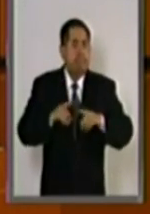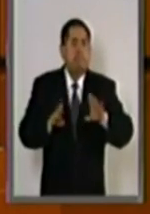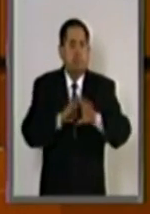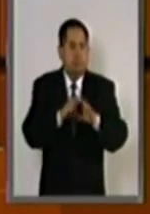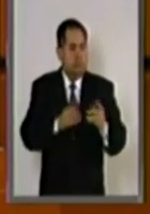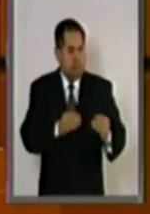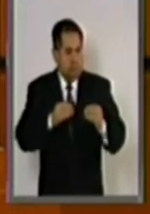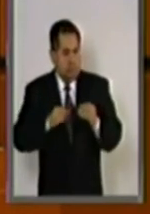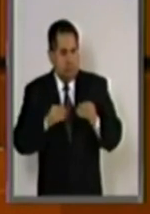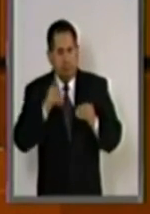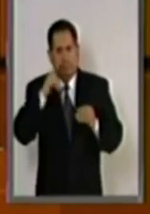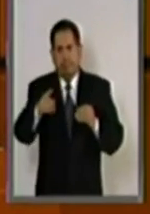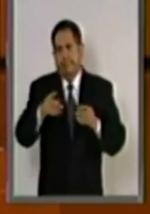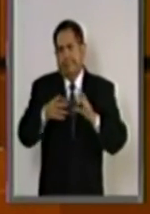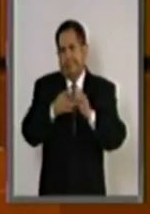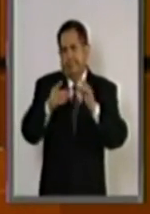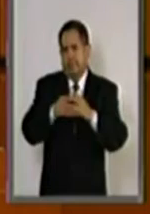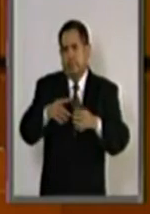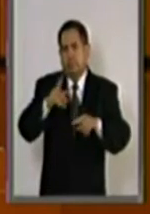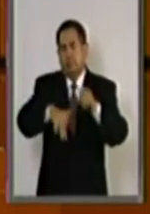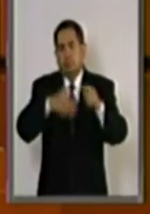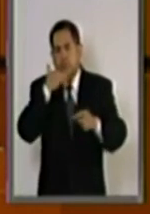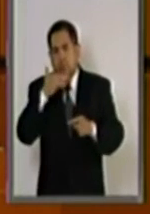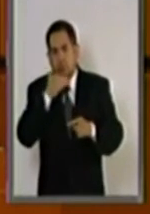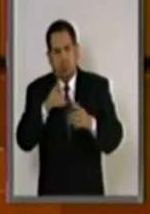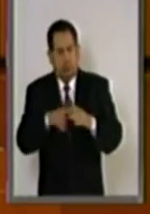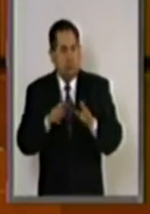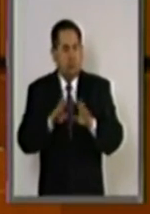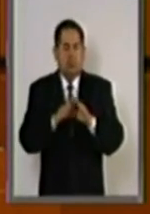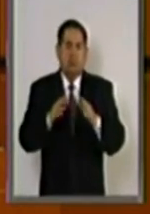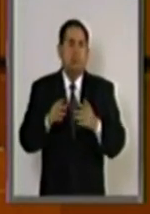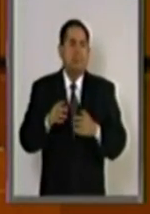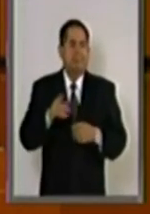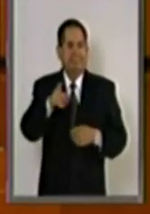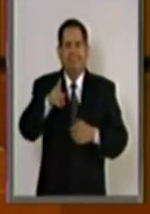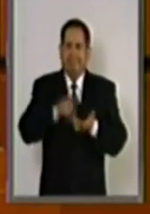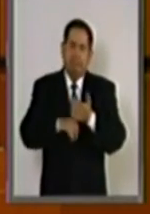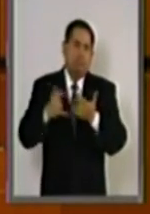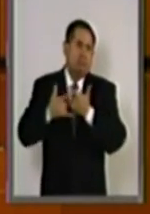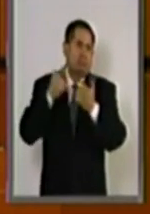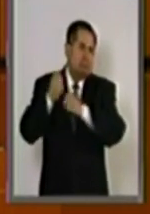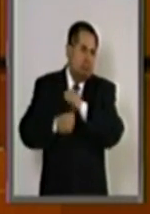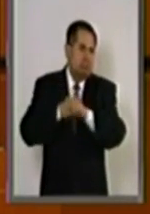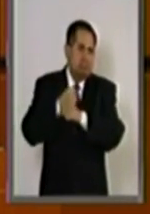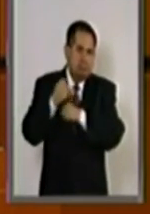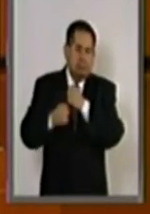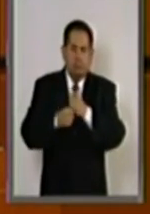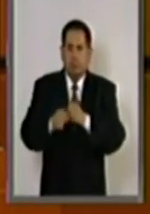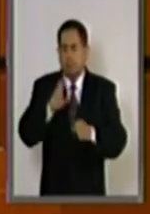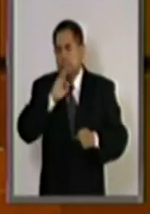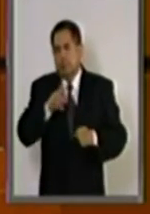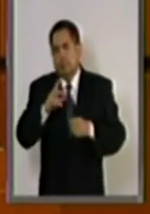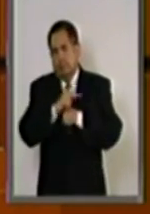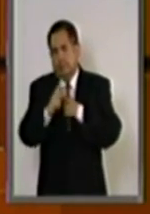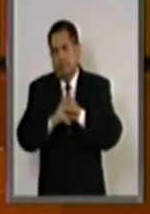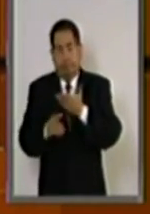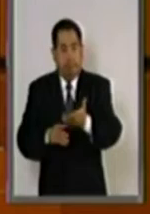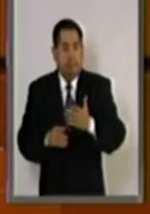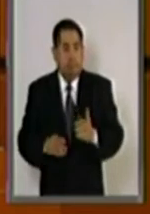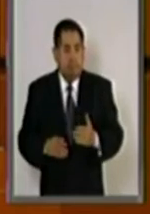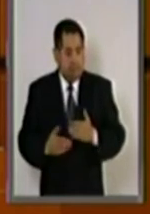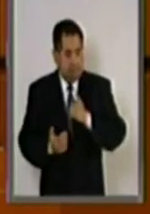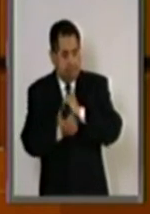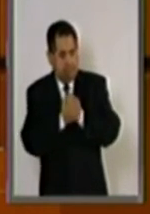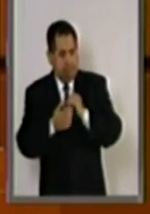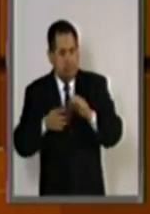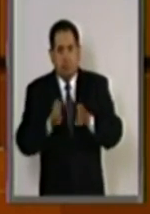medida del combate a la corrupción, un mal que históricamente ha afectado mucho a nuestro país y que le ha pedido